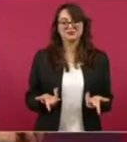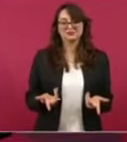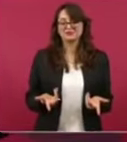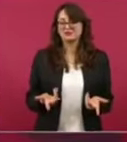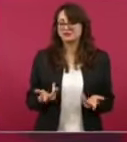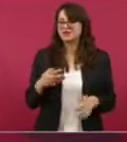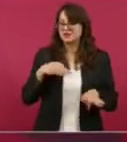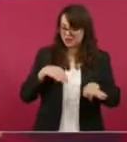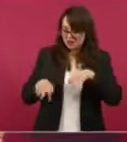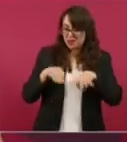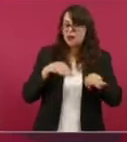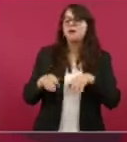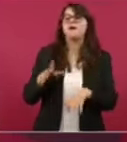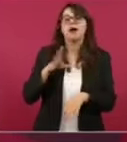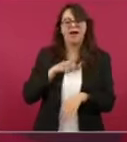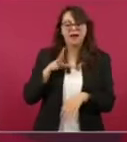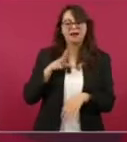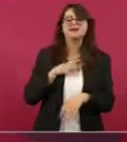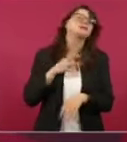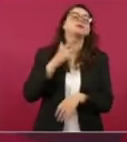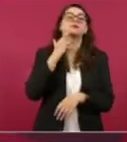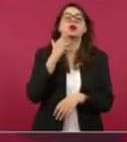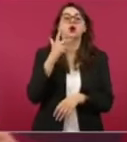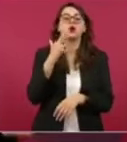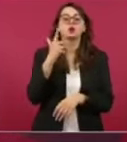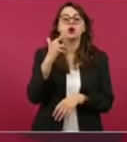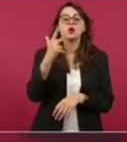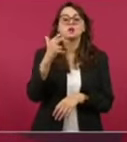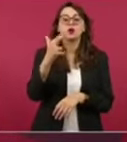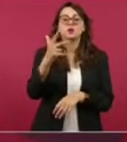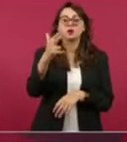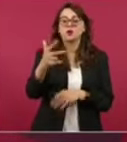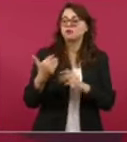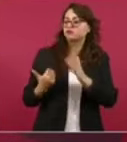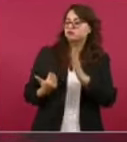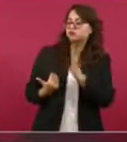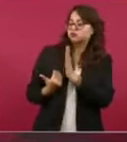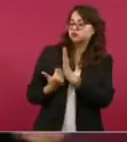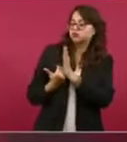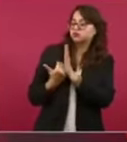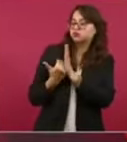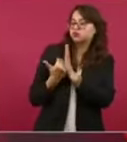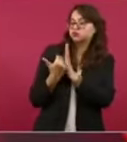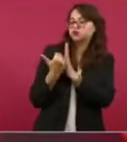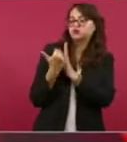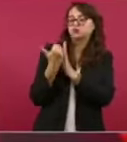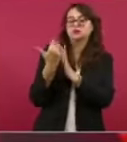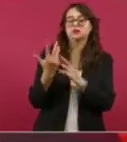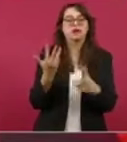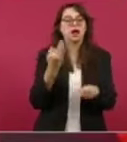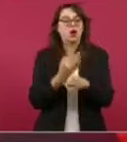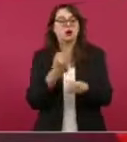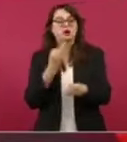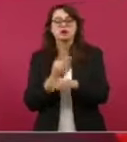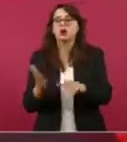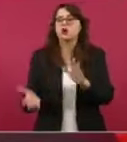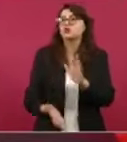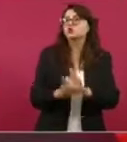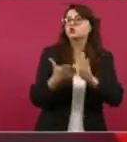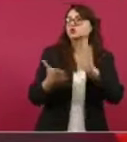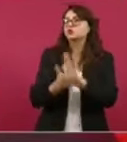fuerza de trabajo en las obras. Aquí están los constructores.